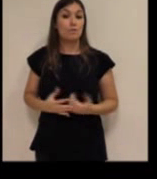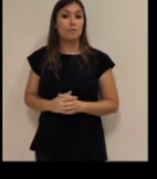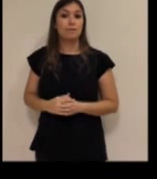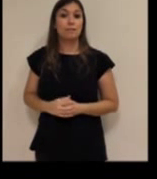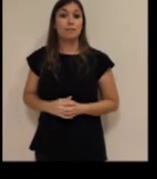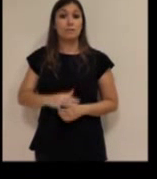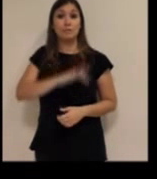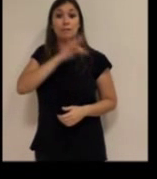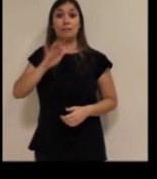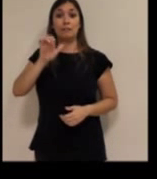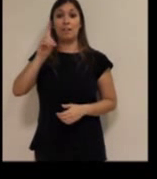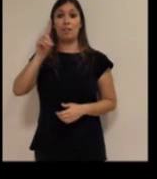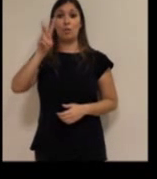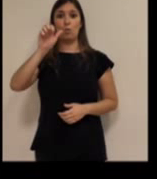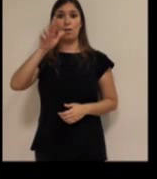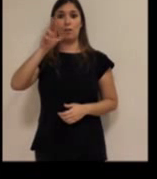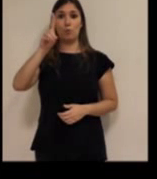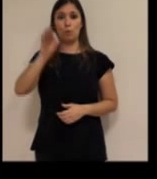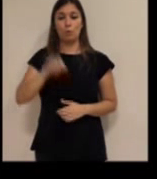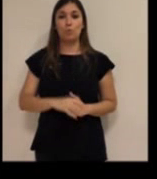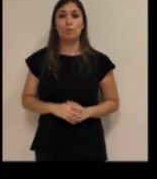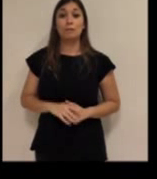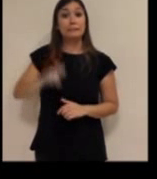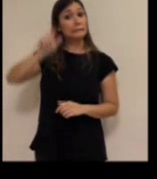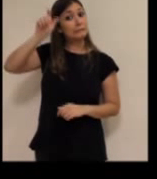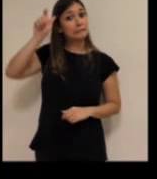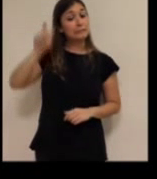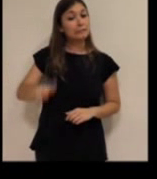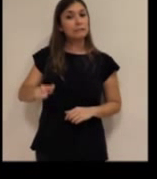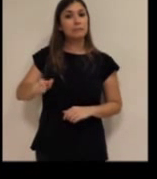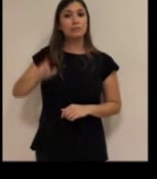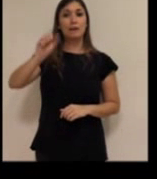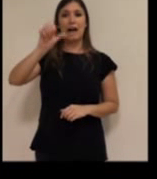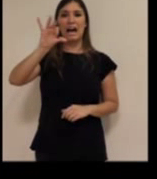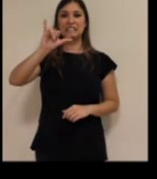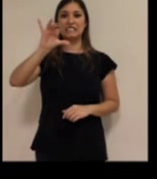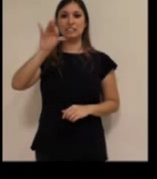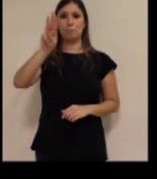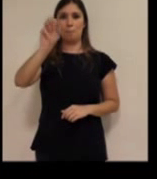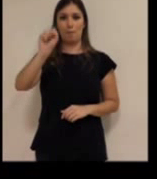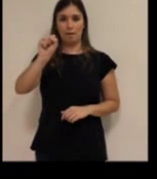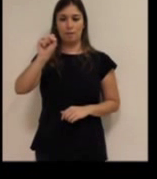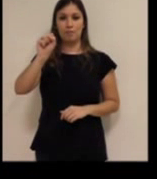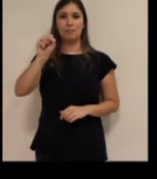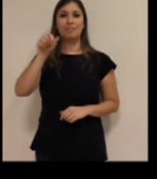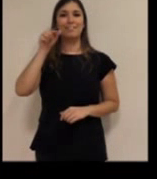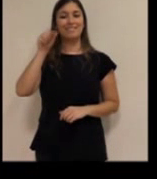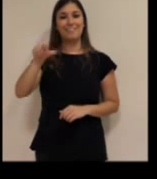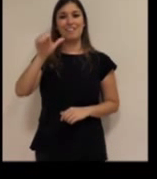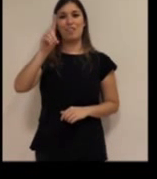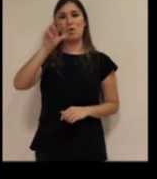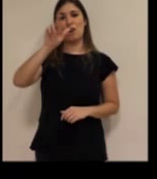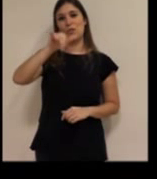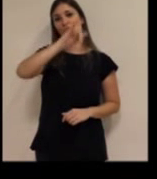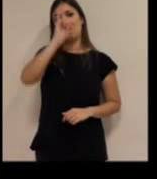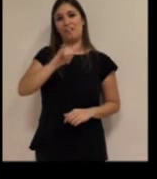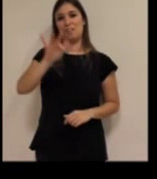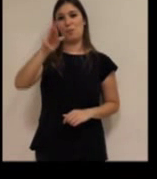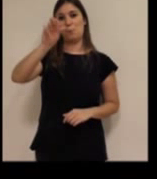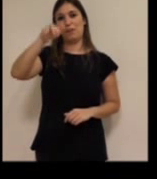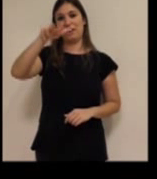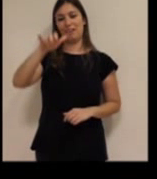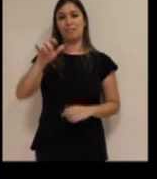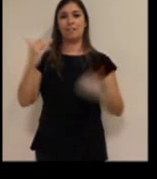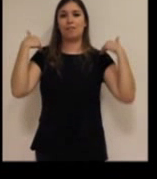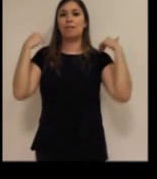Eduardo, ¿te parece? Eduardo de ASISPA. Eduardo Fernández Pineda, él es el responsable